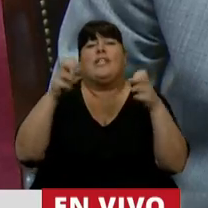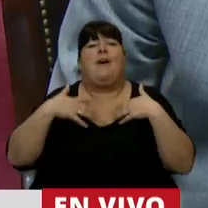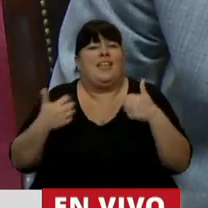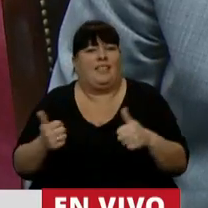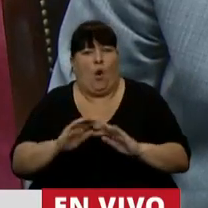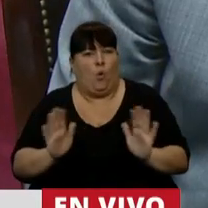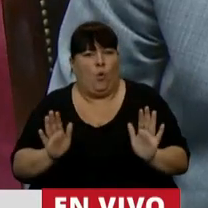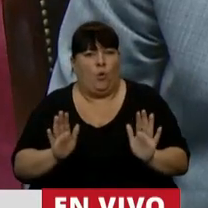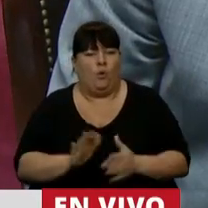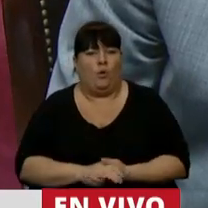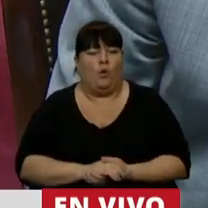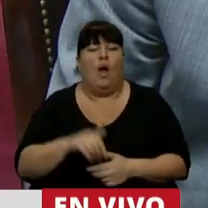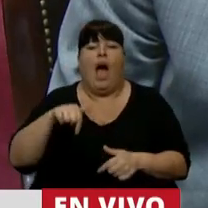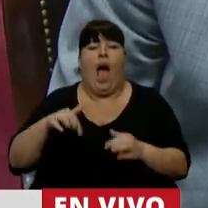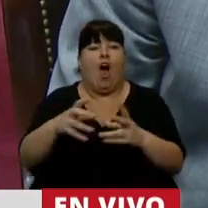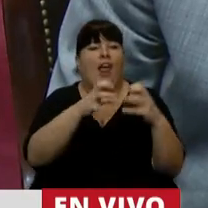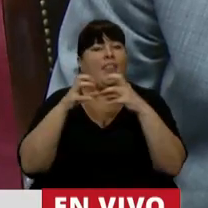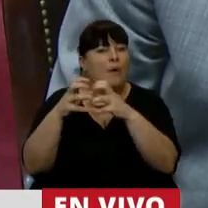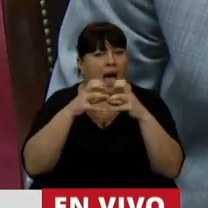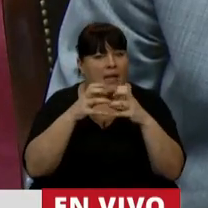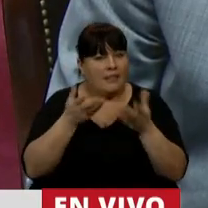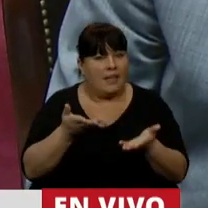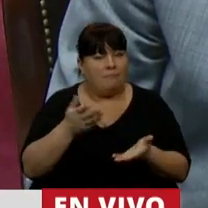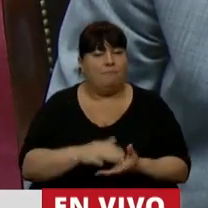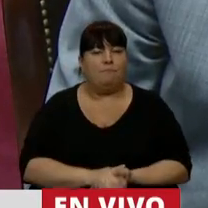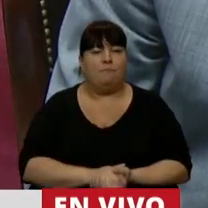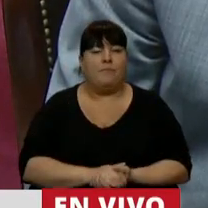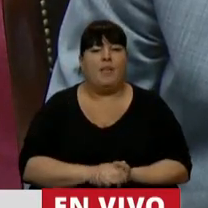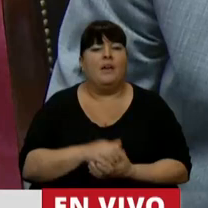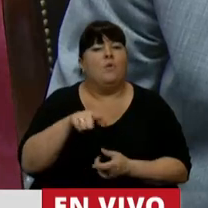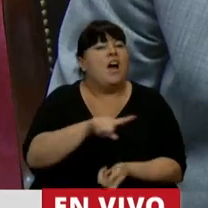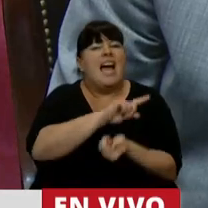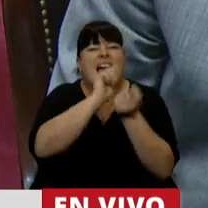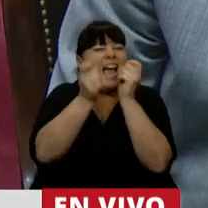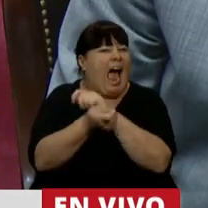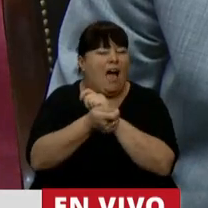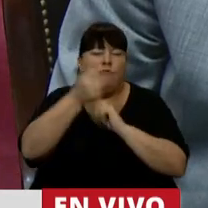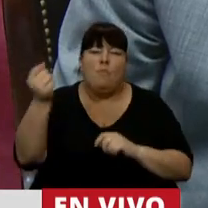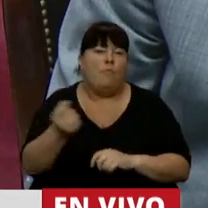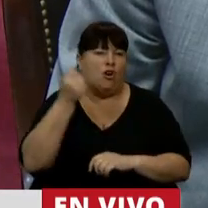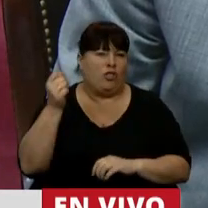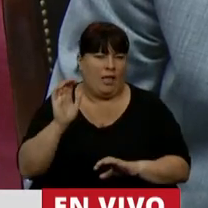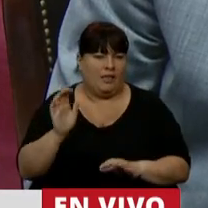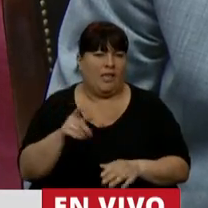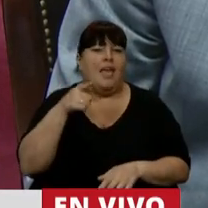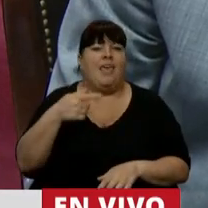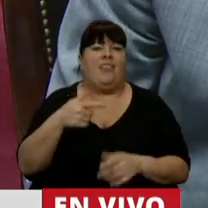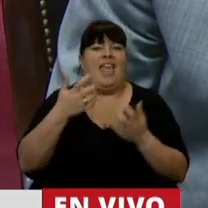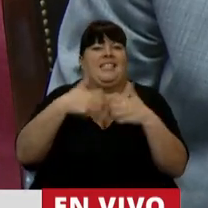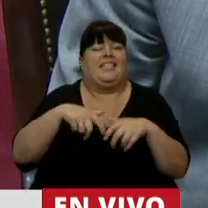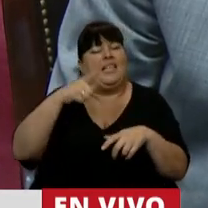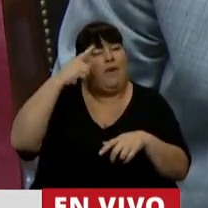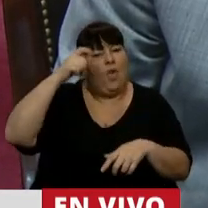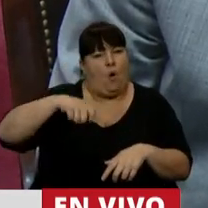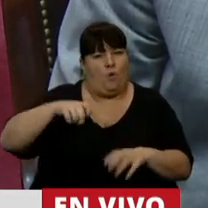sanitaria. Lo que estamos debatiendo hoy, señor Presidente, es un cambio fundamental de nuestro sistema